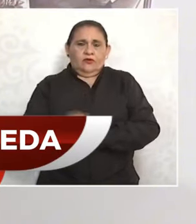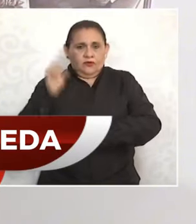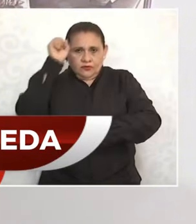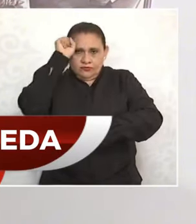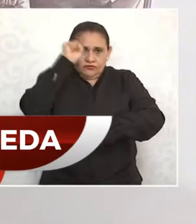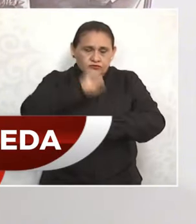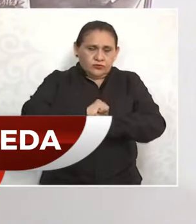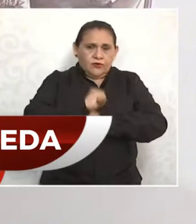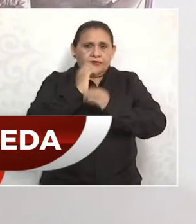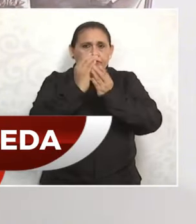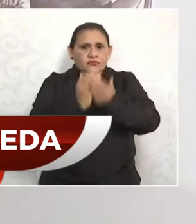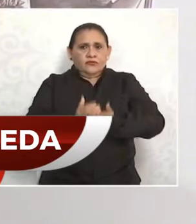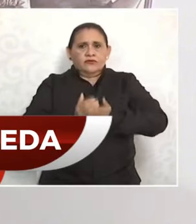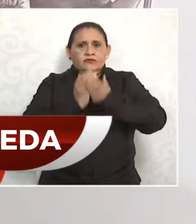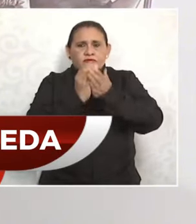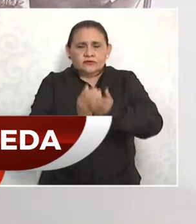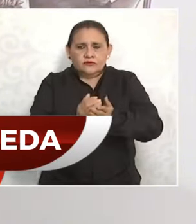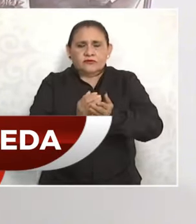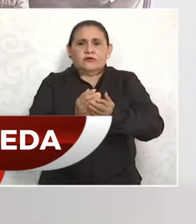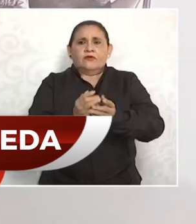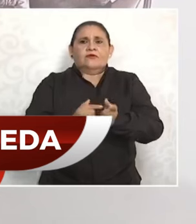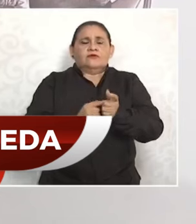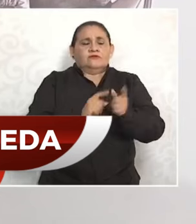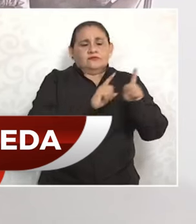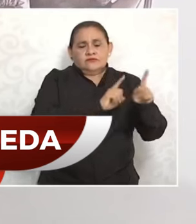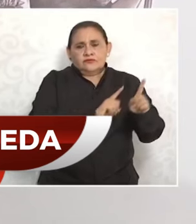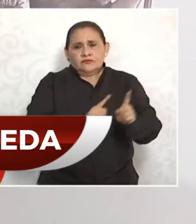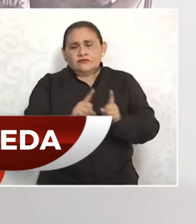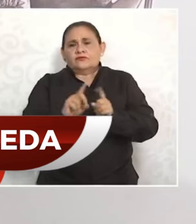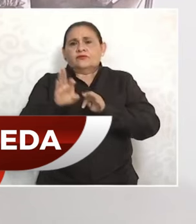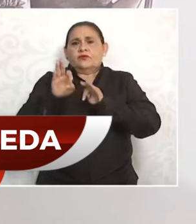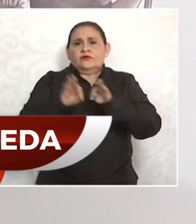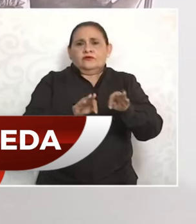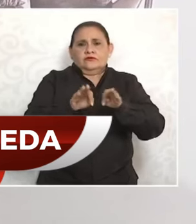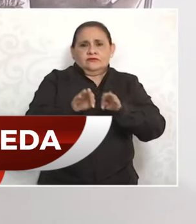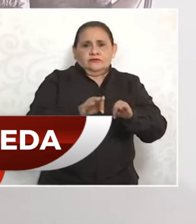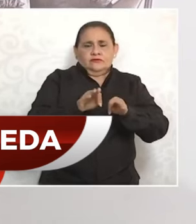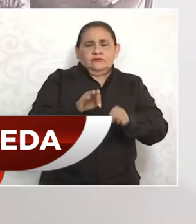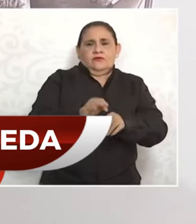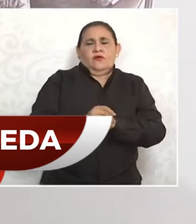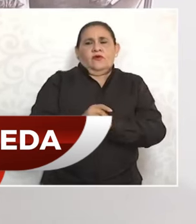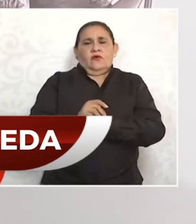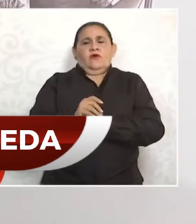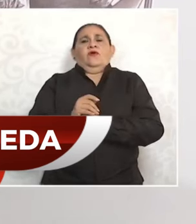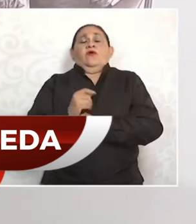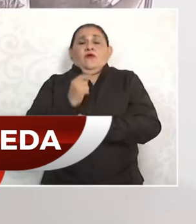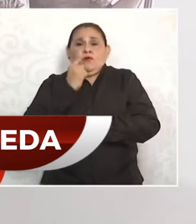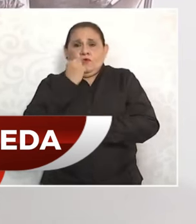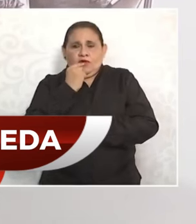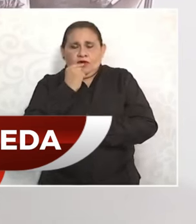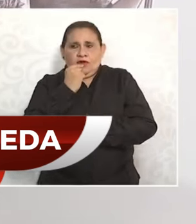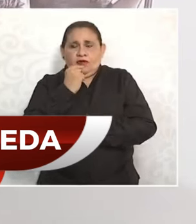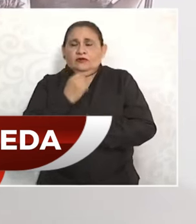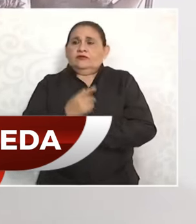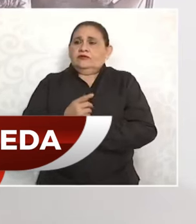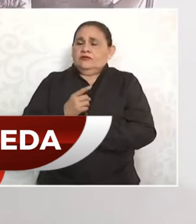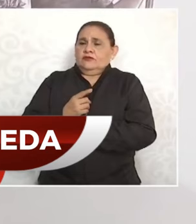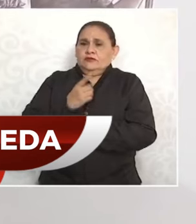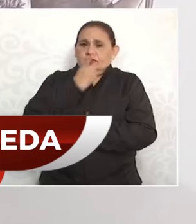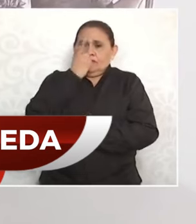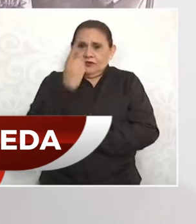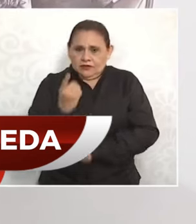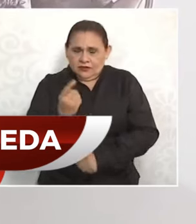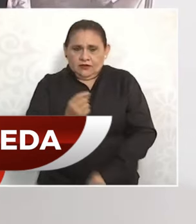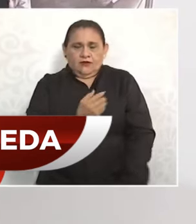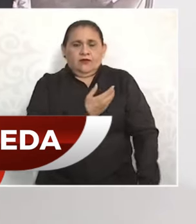continúen los sobrevuelos junto con la Secretaría de Seguridad Pública. Y quiero informarle, presidenta,